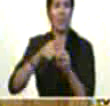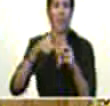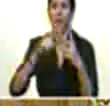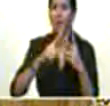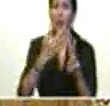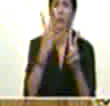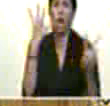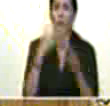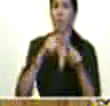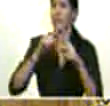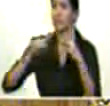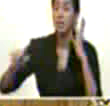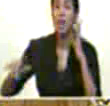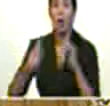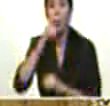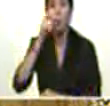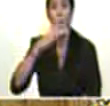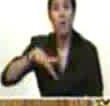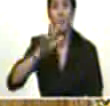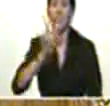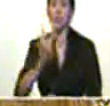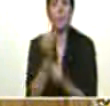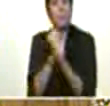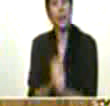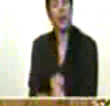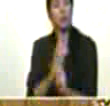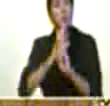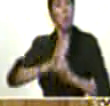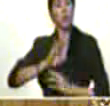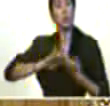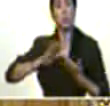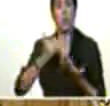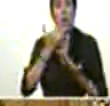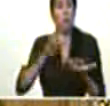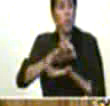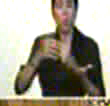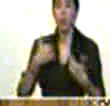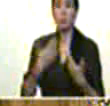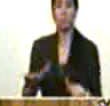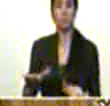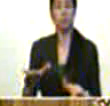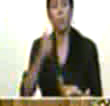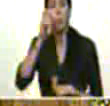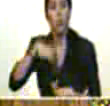El pueblo venezolano está esperando soluciones, respuestas, acciones.